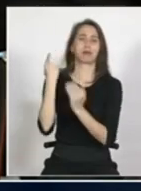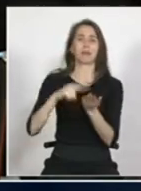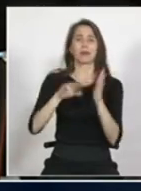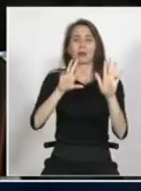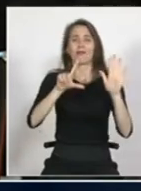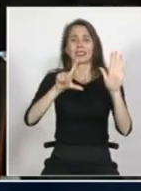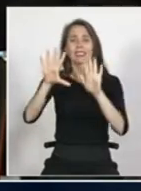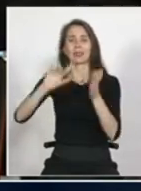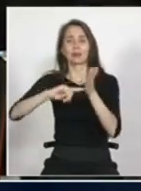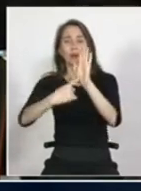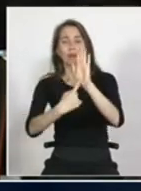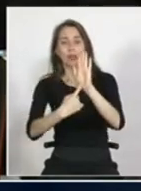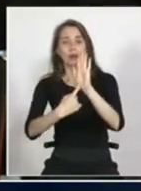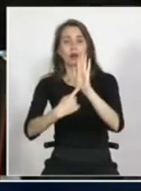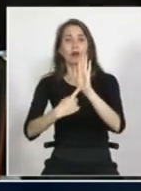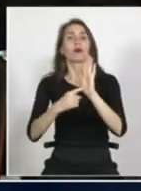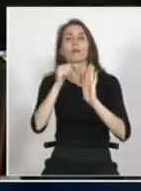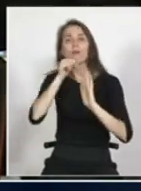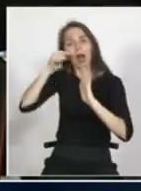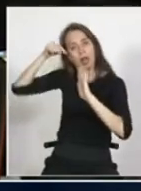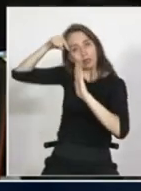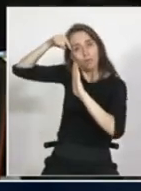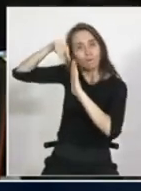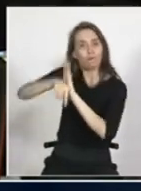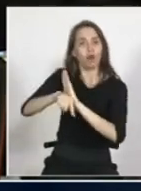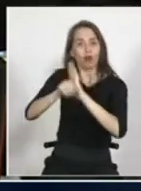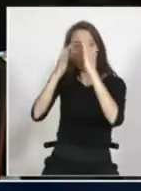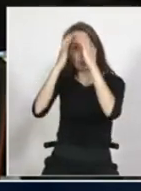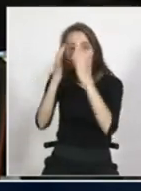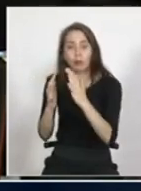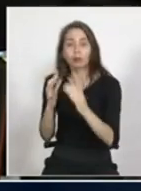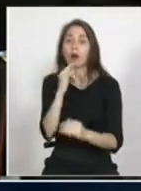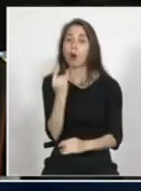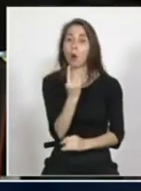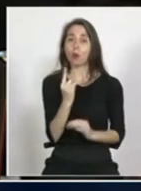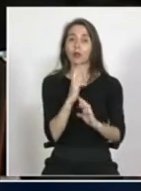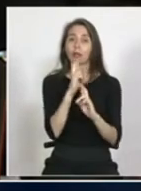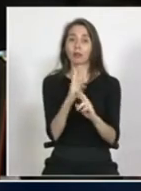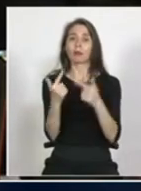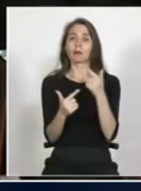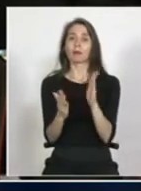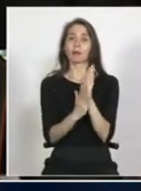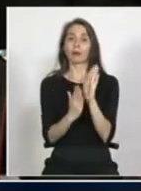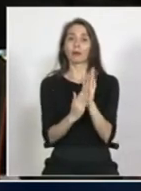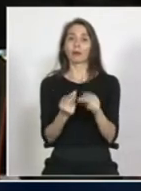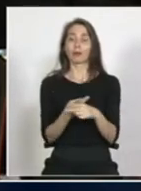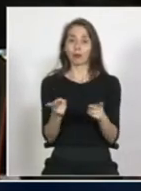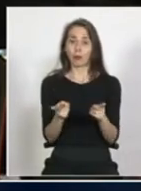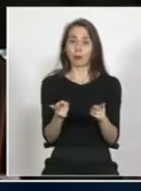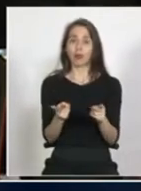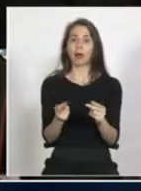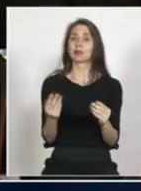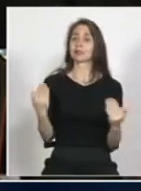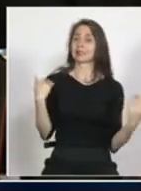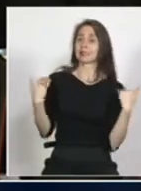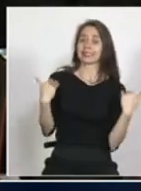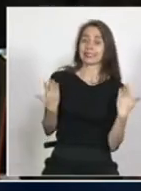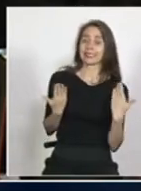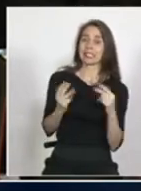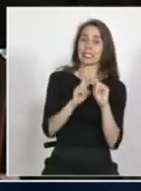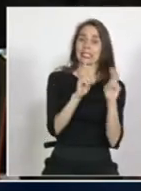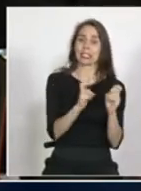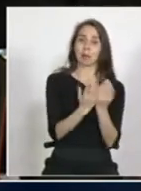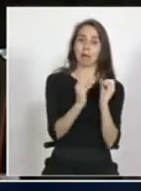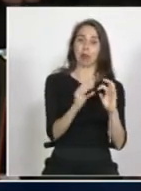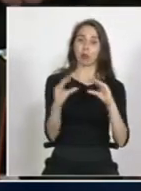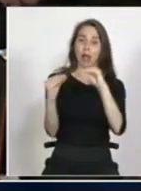para entrar en el fondo del asunto y en lo que hoy día necesita de una respuesta urgente, de políticas públicas. Y en lo que nos convocó hoy día en materia de educación, y en